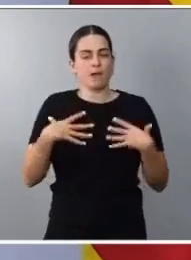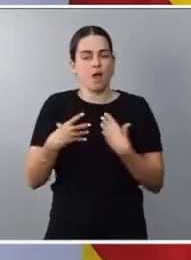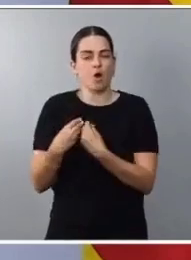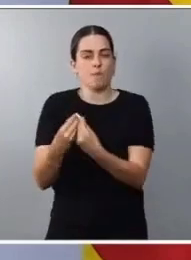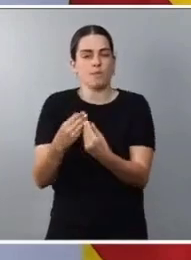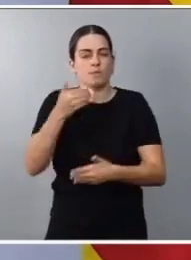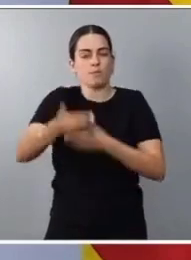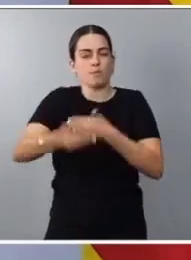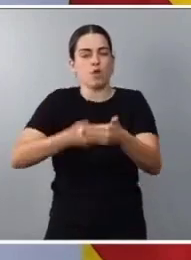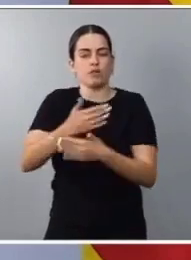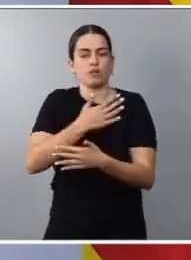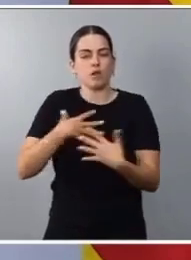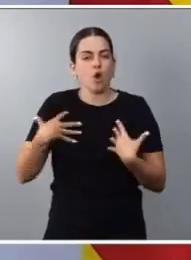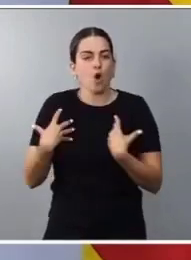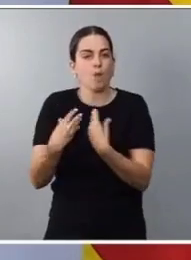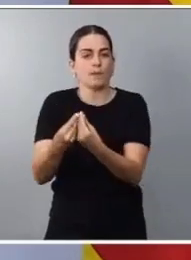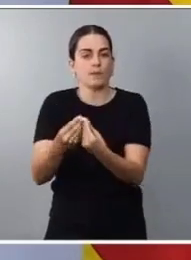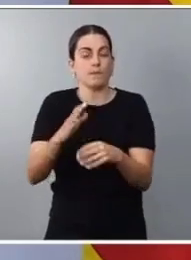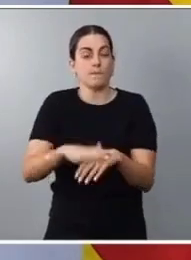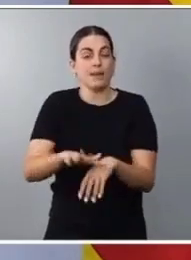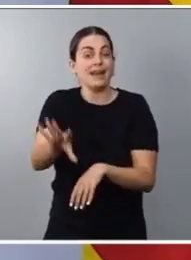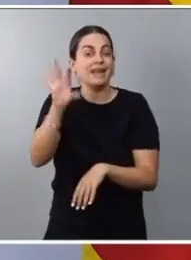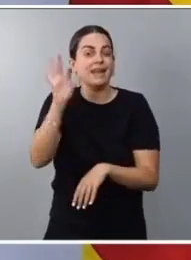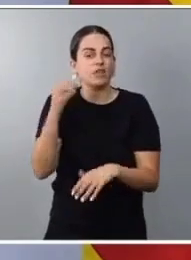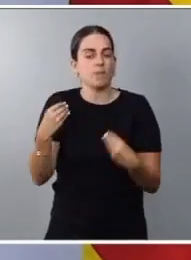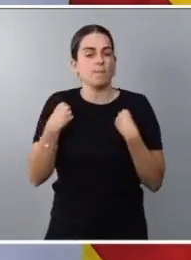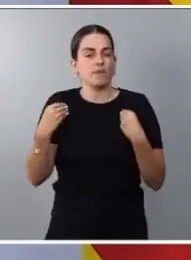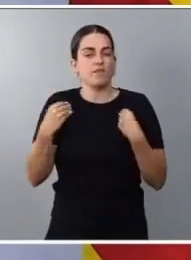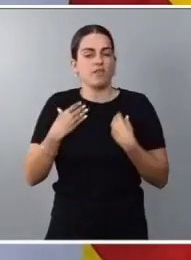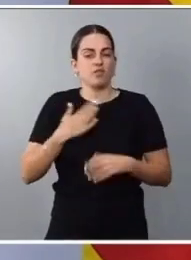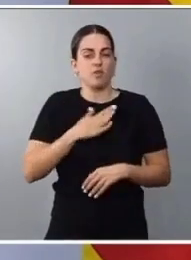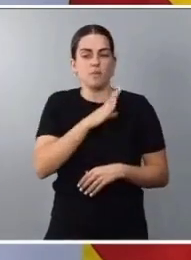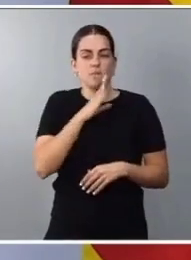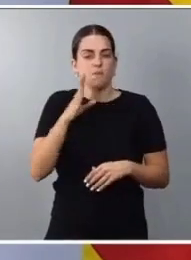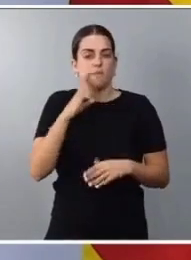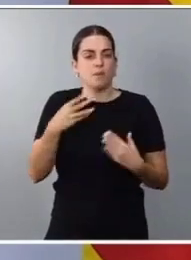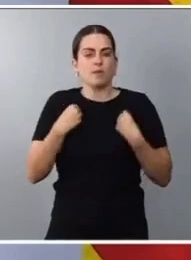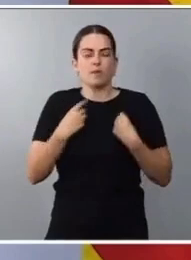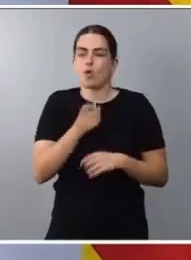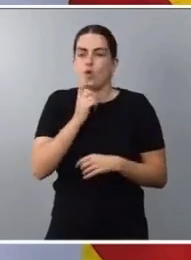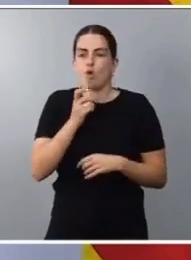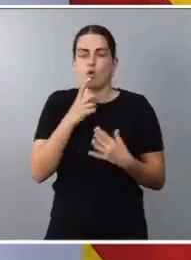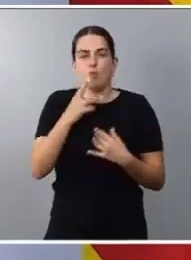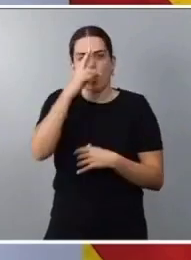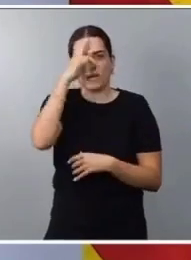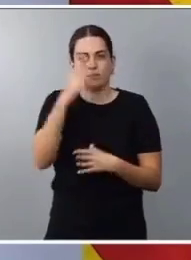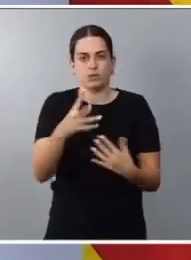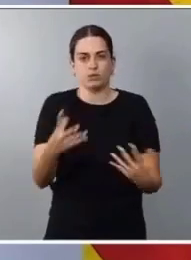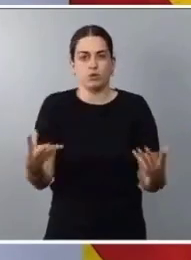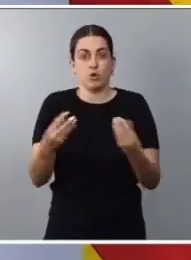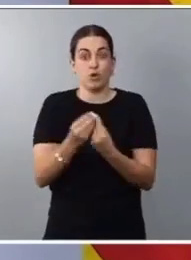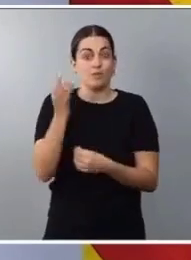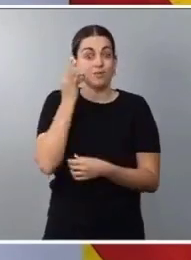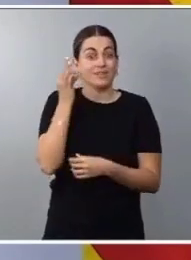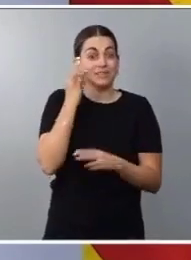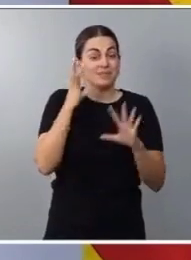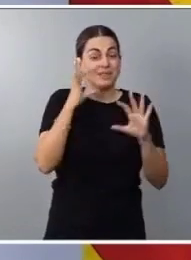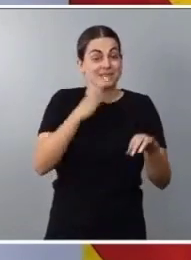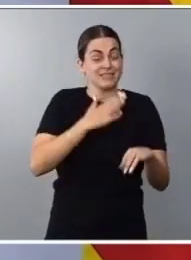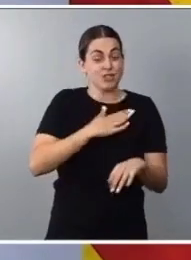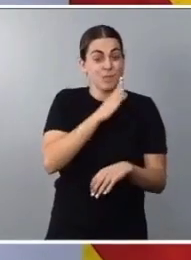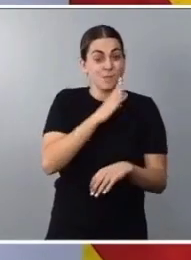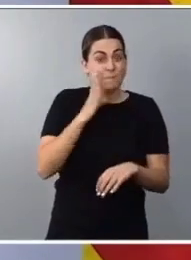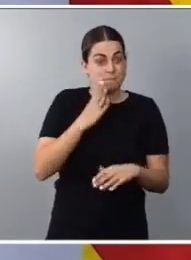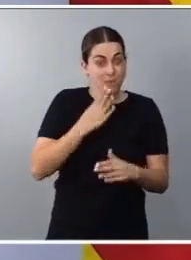de elección y de vivencia de la maternidad de una forma respetada. Las mujeres, en concreto, que decidan ser madres podrán tener